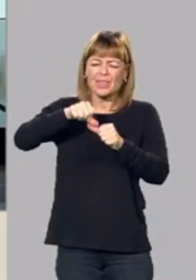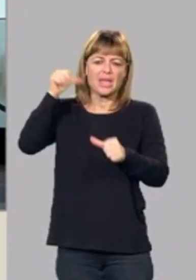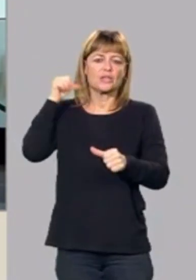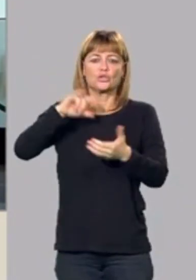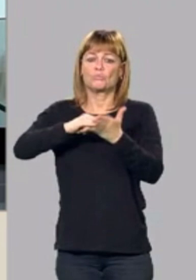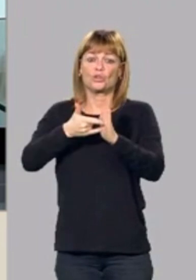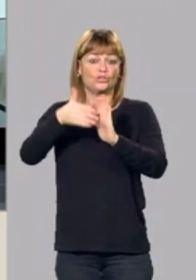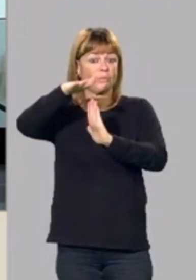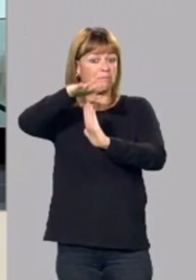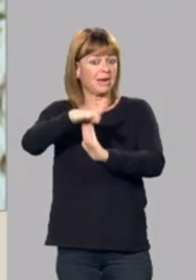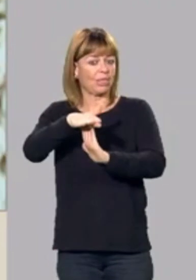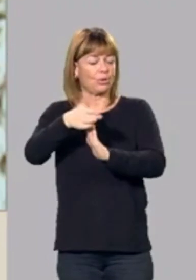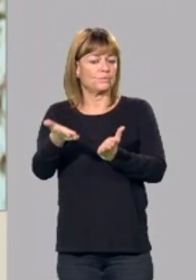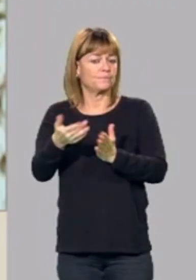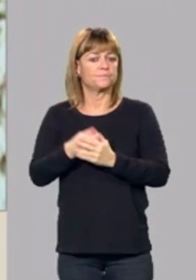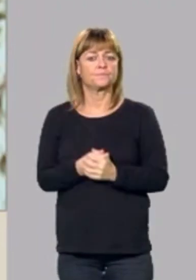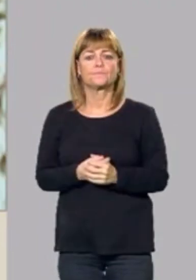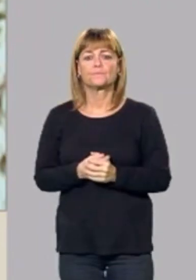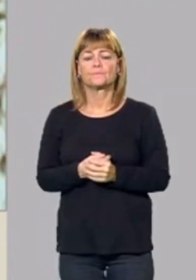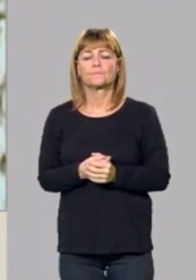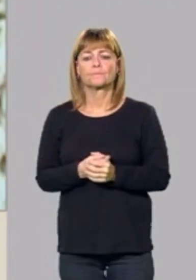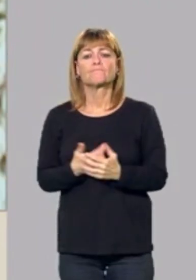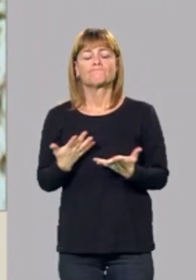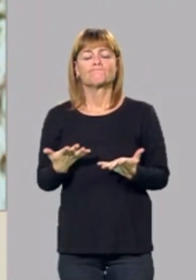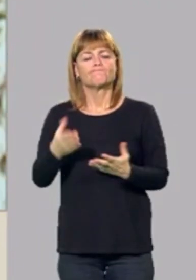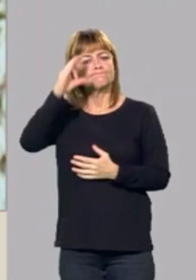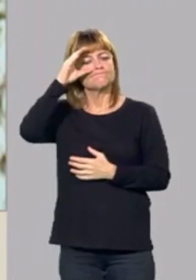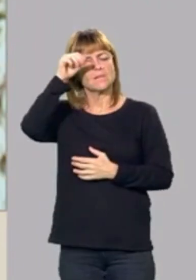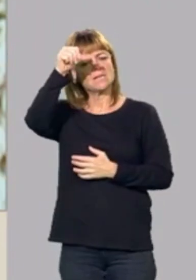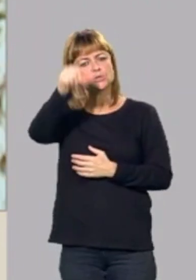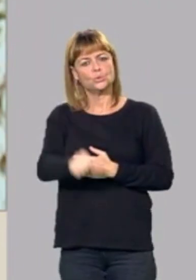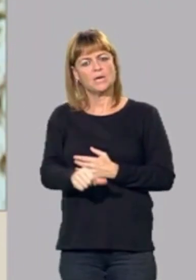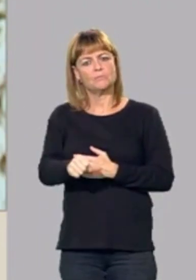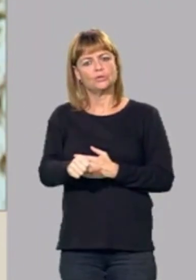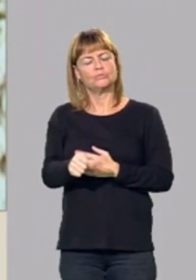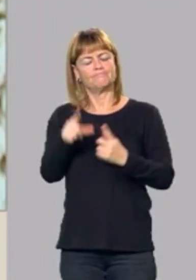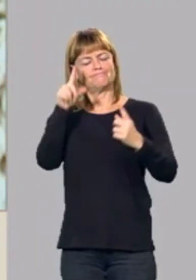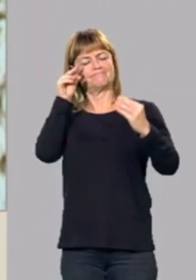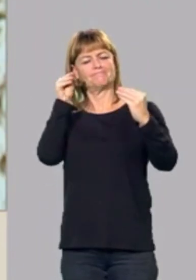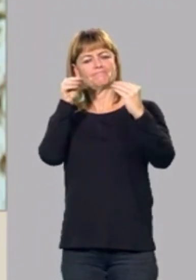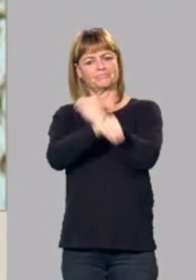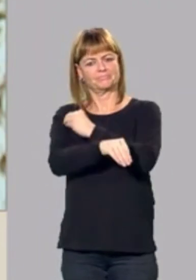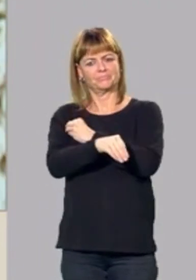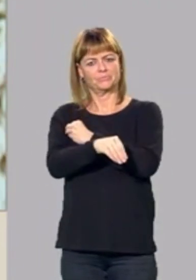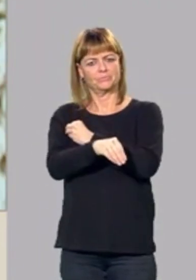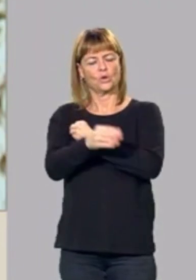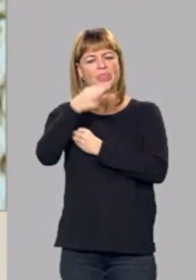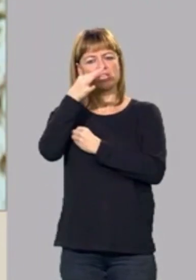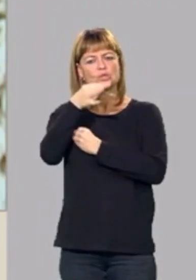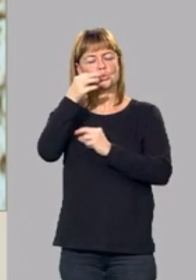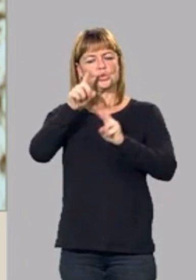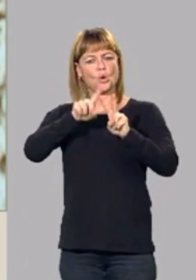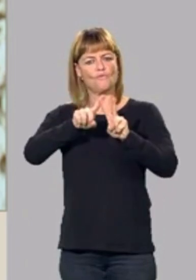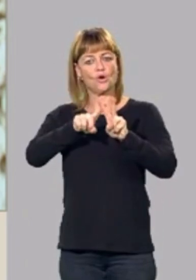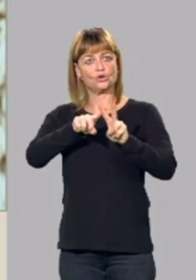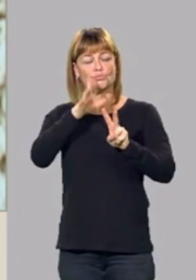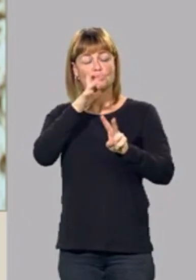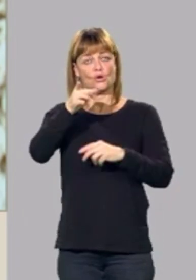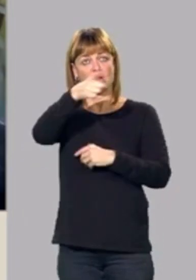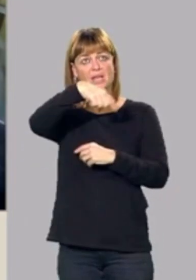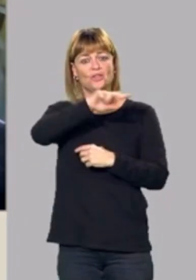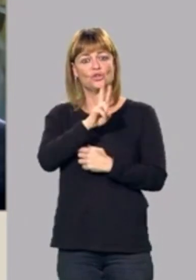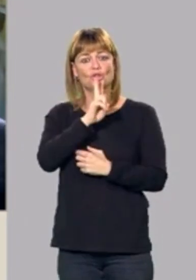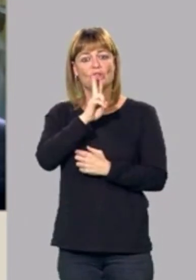parado. Lo que le escuchamos contrasta un poco con ese discurso que daba Vox estos días. Él cargaba, ellos cargaban desde